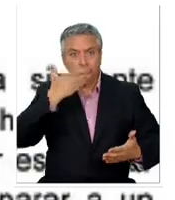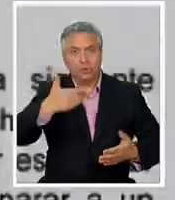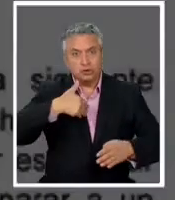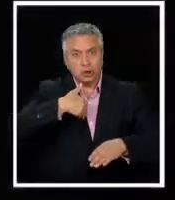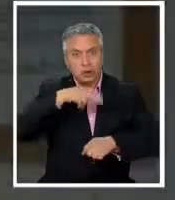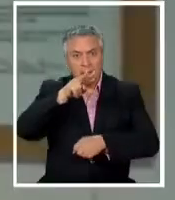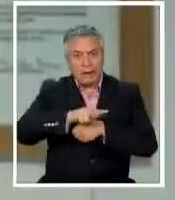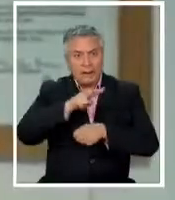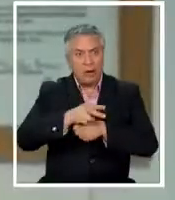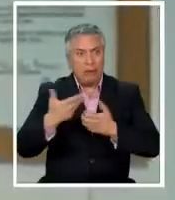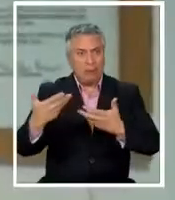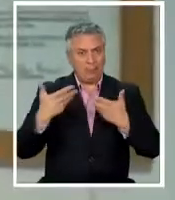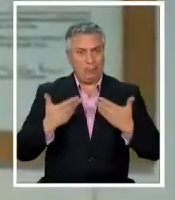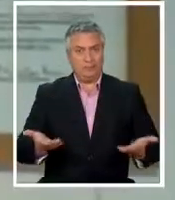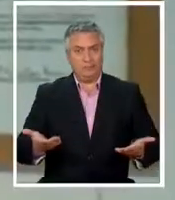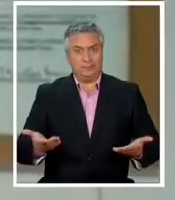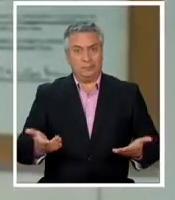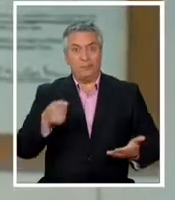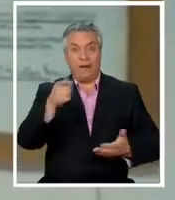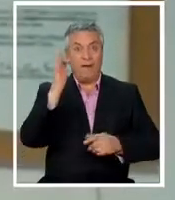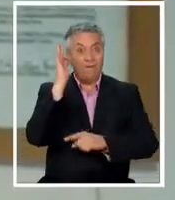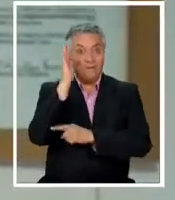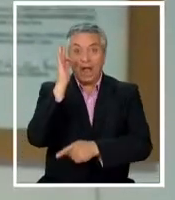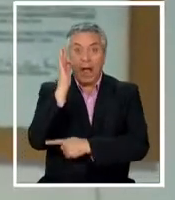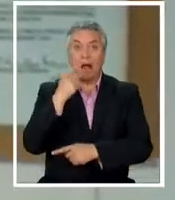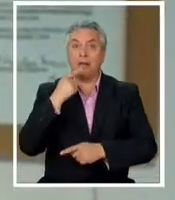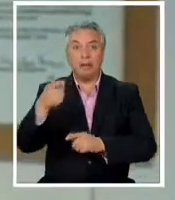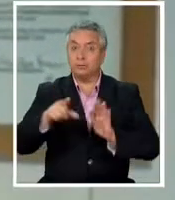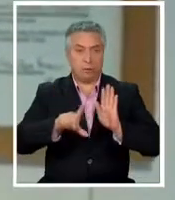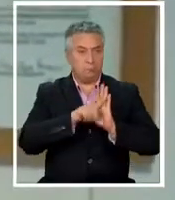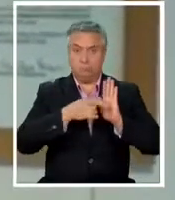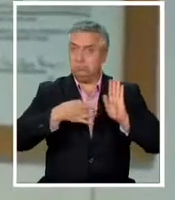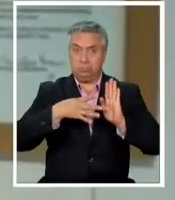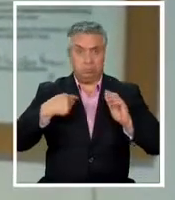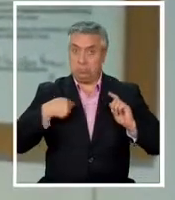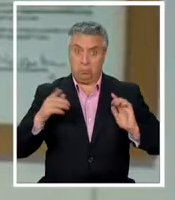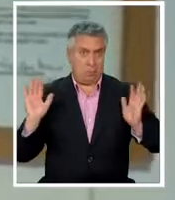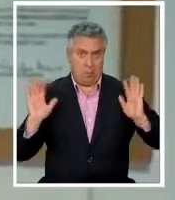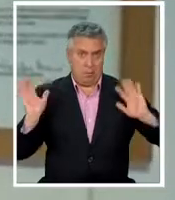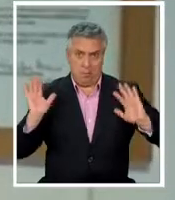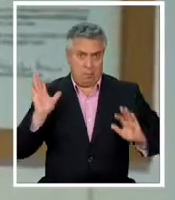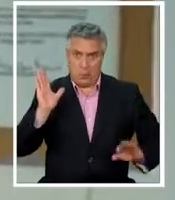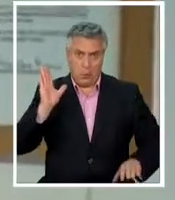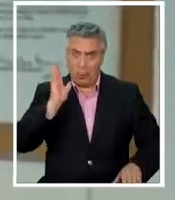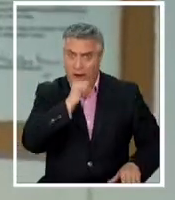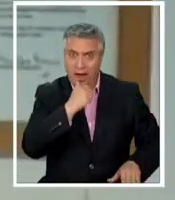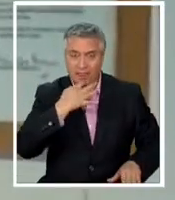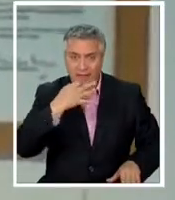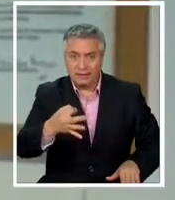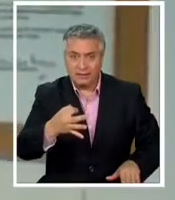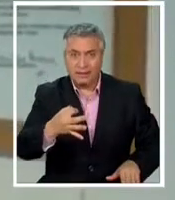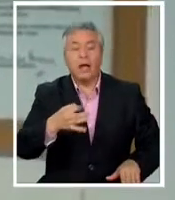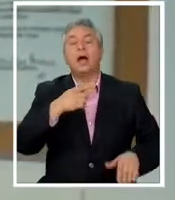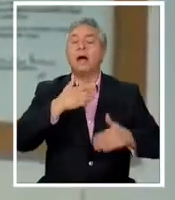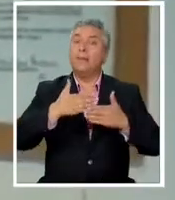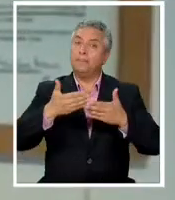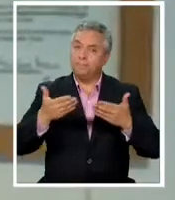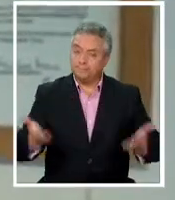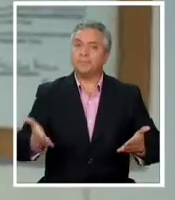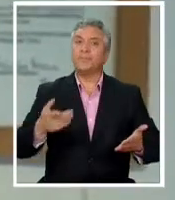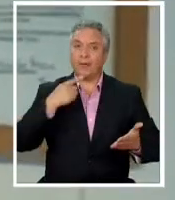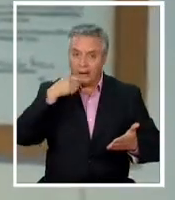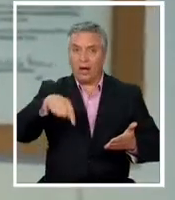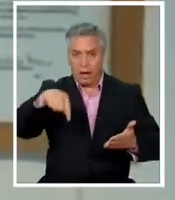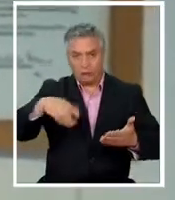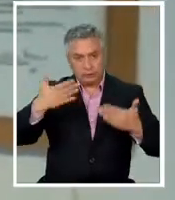testigo. El fiscal ha manifestado que no ha cometido delito alguno, no ha habido irregularidad alguna, y confiamos en que en definitiva, como